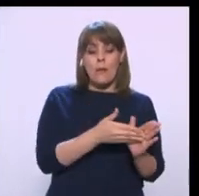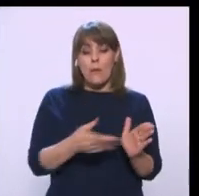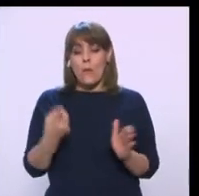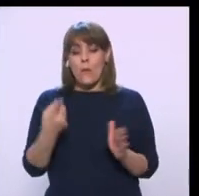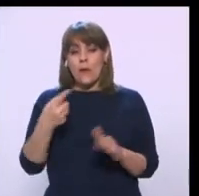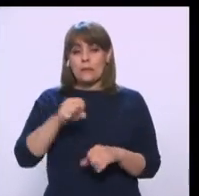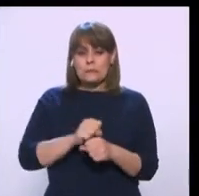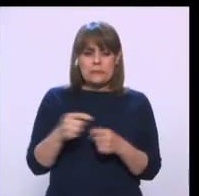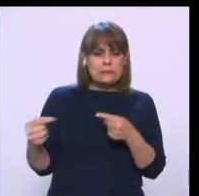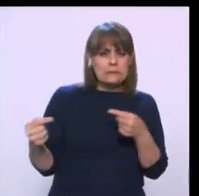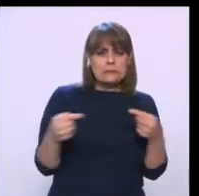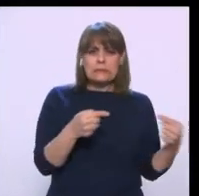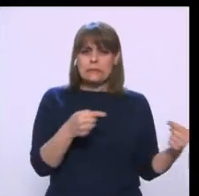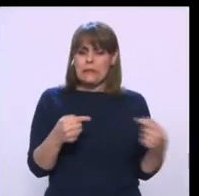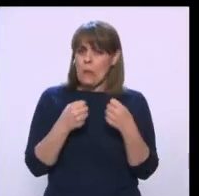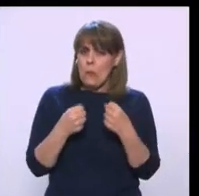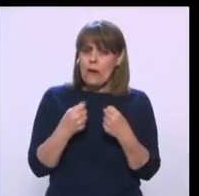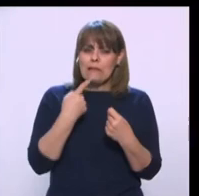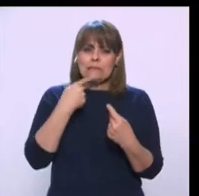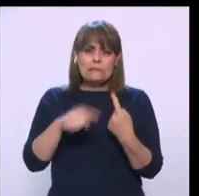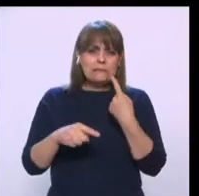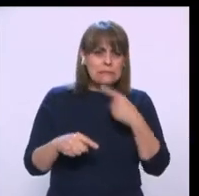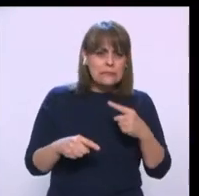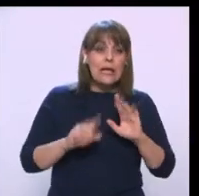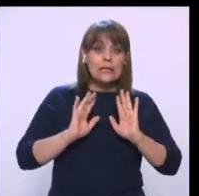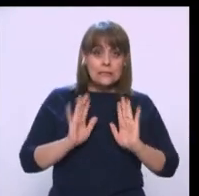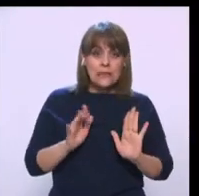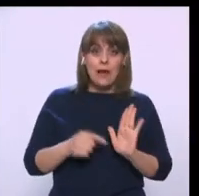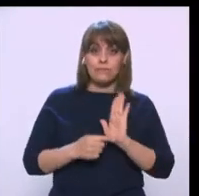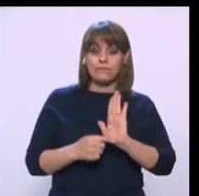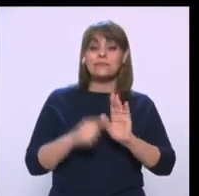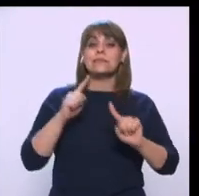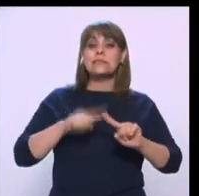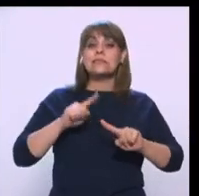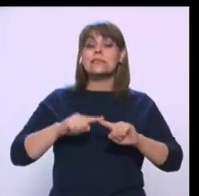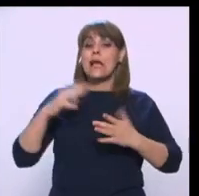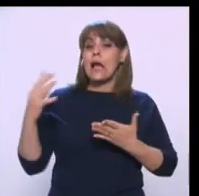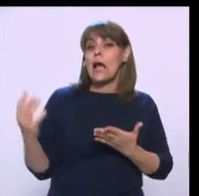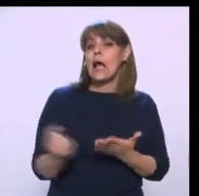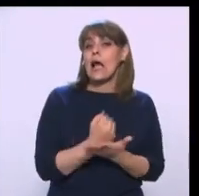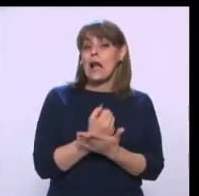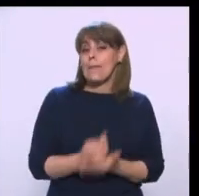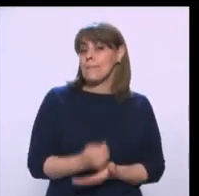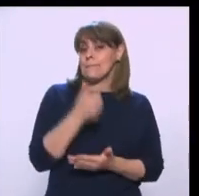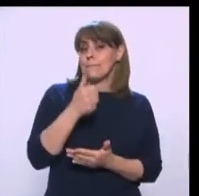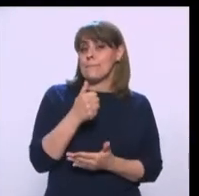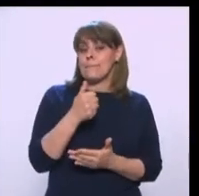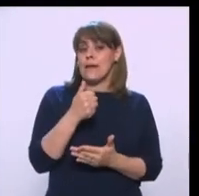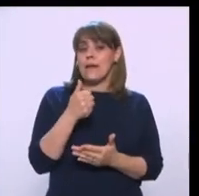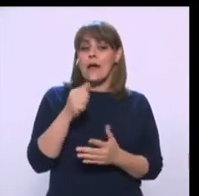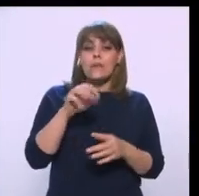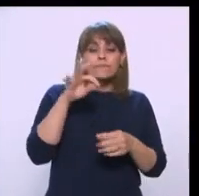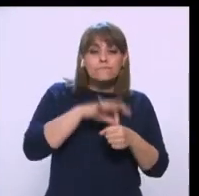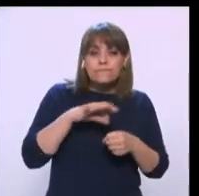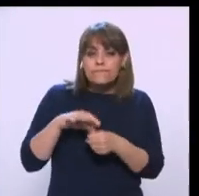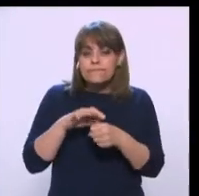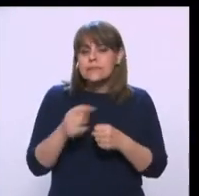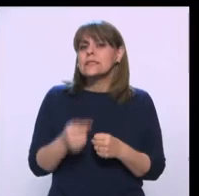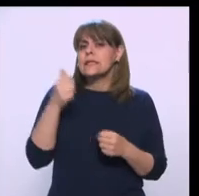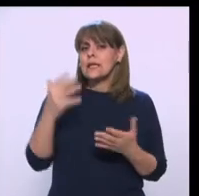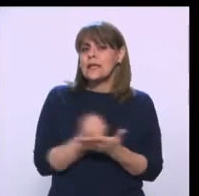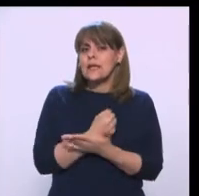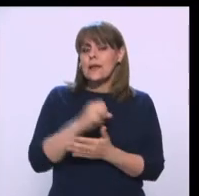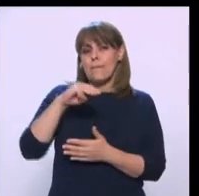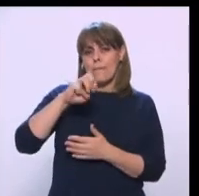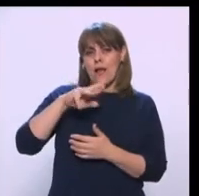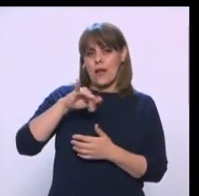tensas Hoy se dio a conocer al ganador de la tercera encuesta realizada Para elegir al presidente De la cual salió vencedor Mario